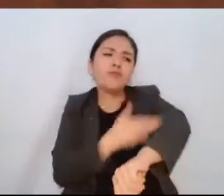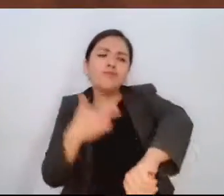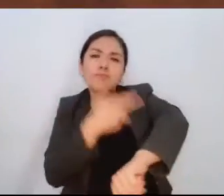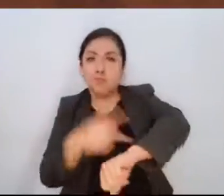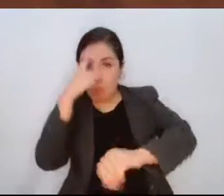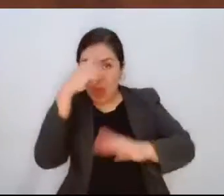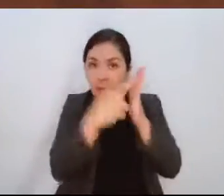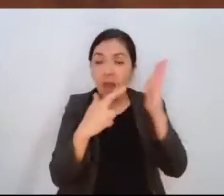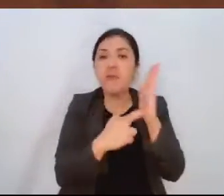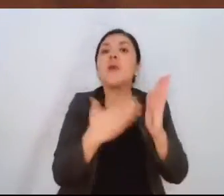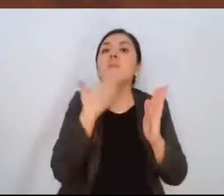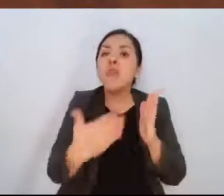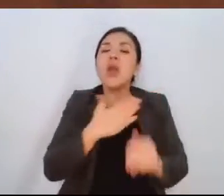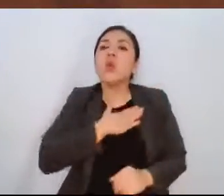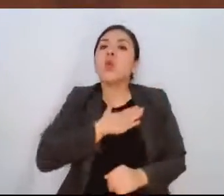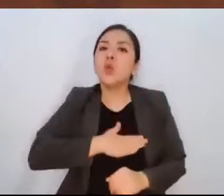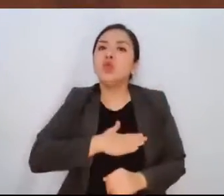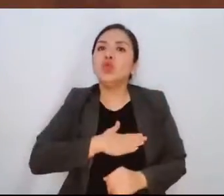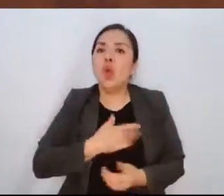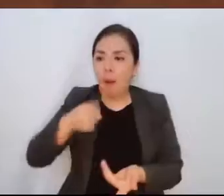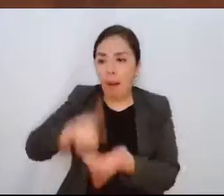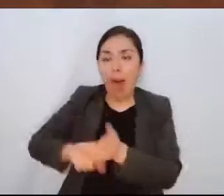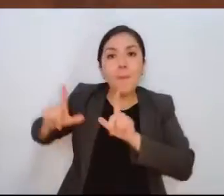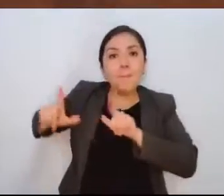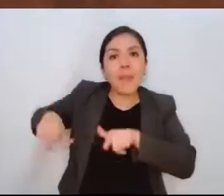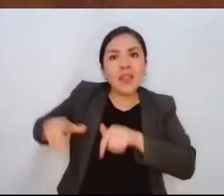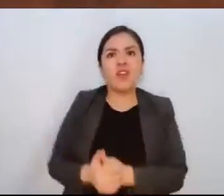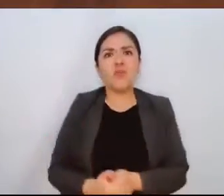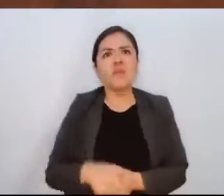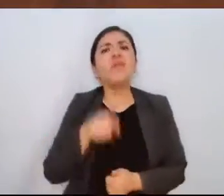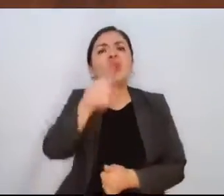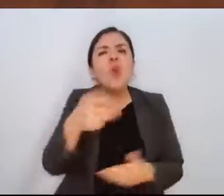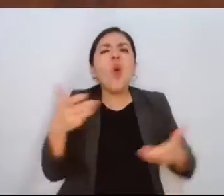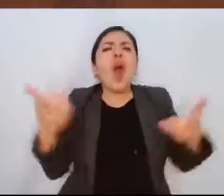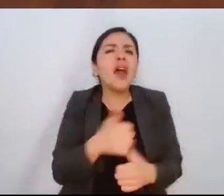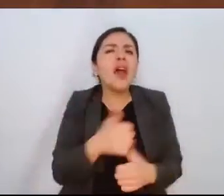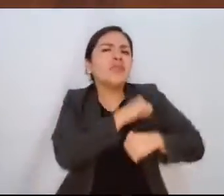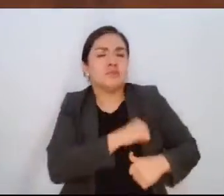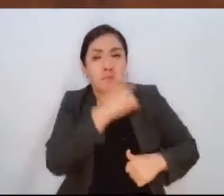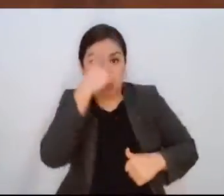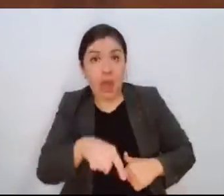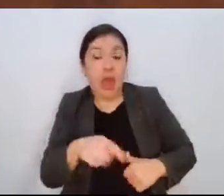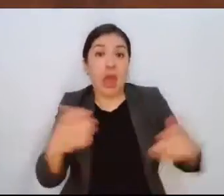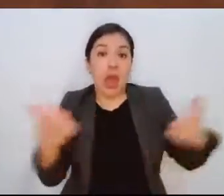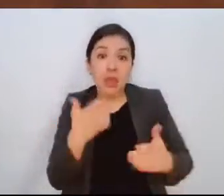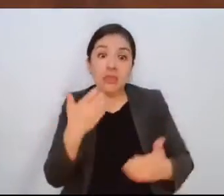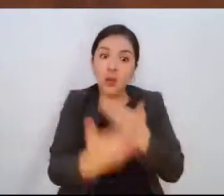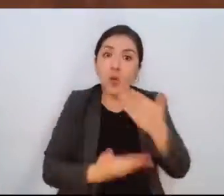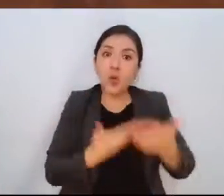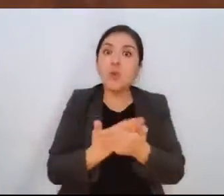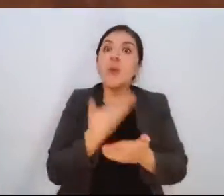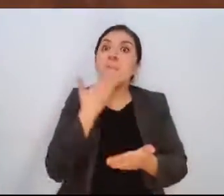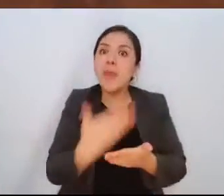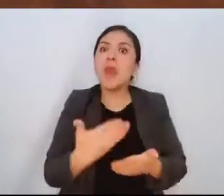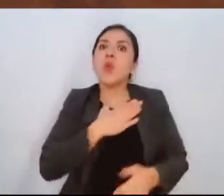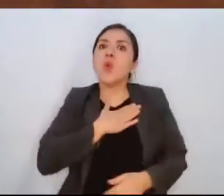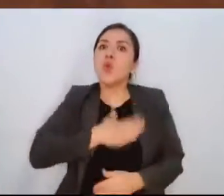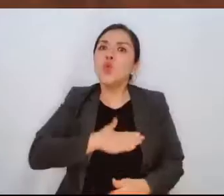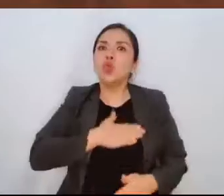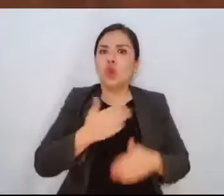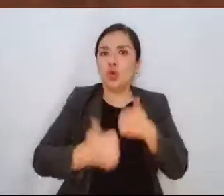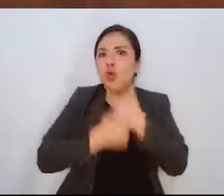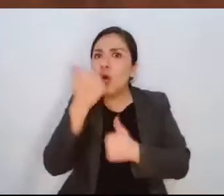las plataformas digitales? ¿Qué ha hecho su secretaría para generar condiciones de competencia justa entre quienes prestan el servicio